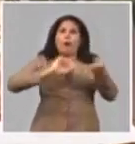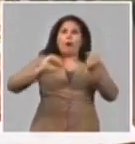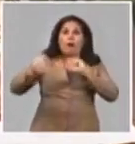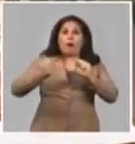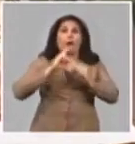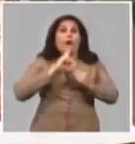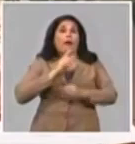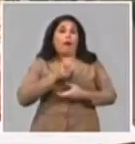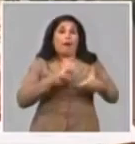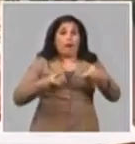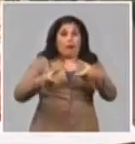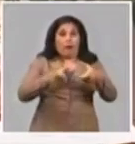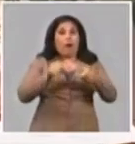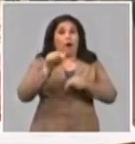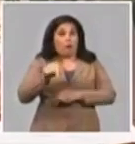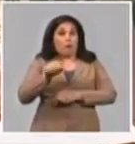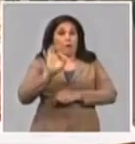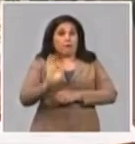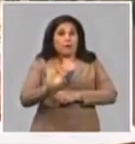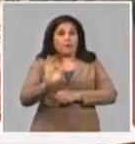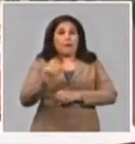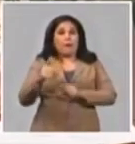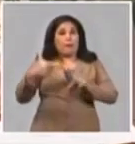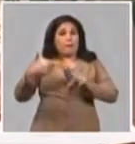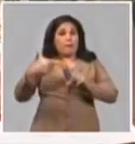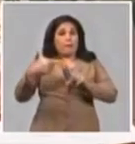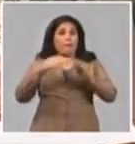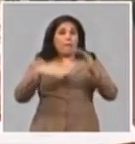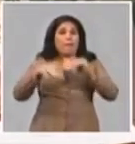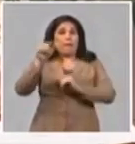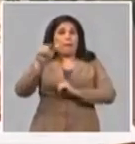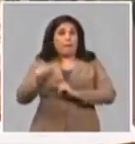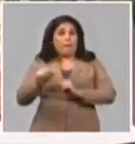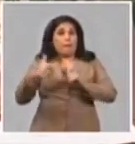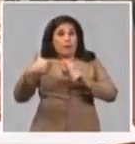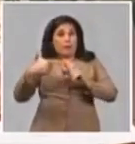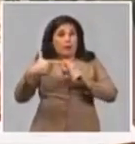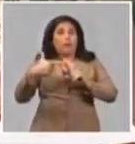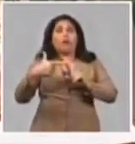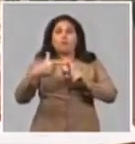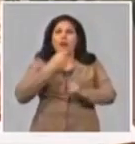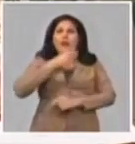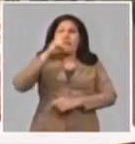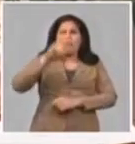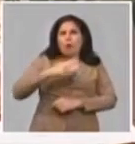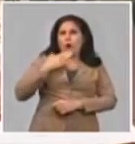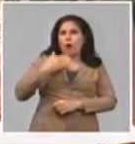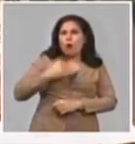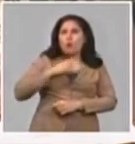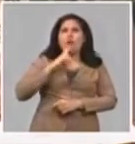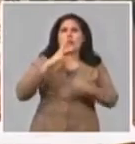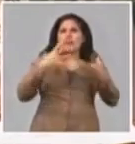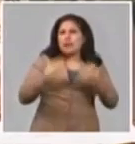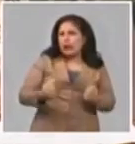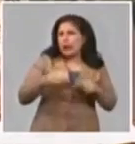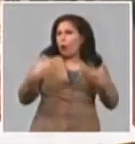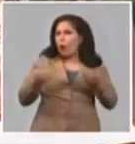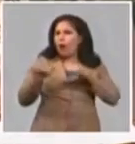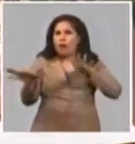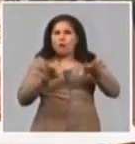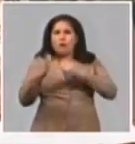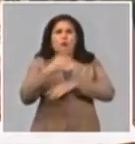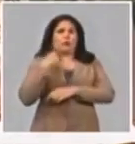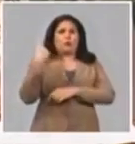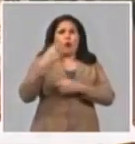agua, que preside la Viceprimera Ministra Inés María Charma, evaluamos por dónde vamos con la sequía, cuáles son las acciones que